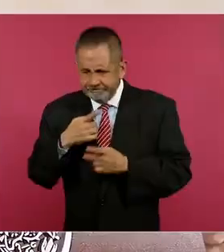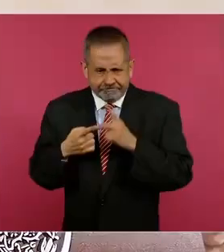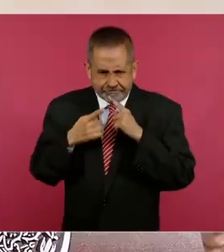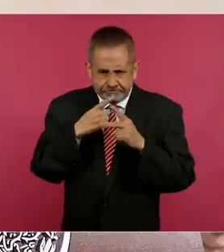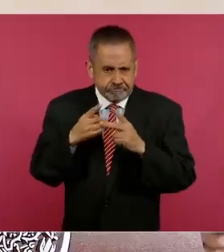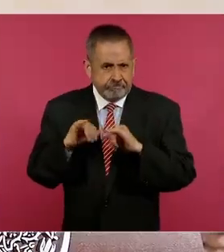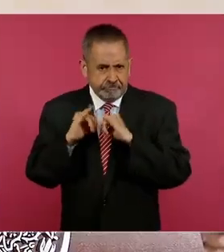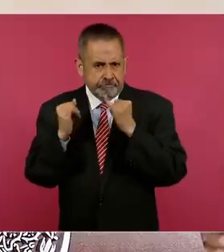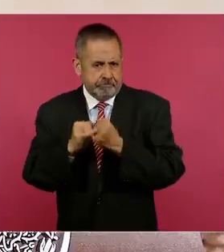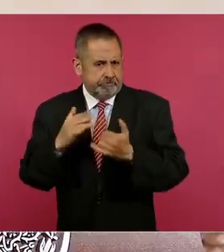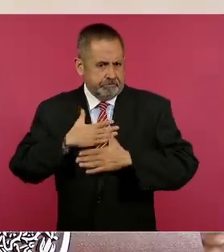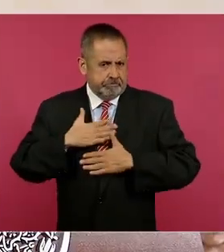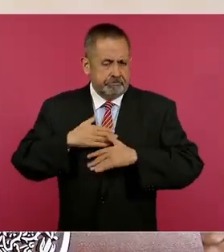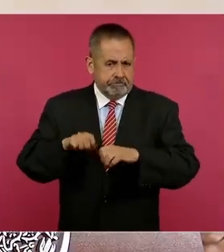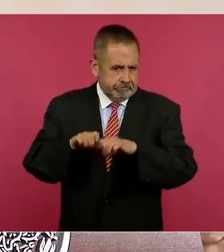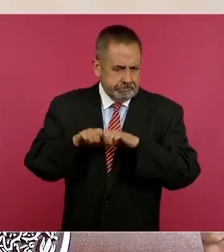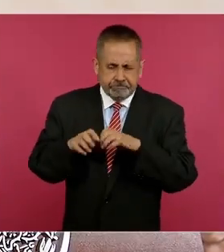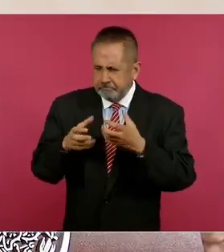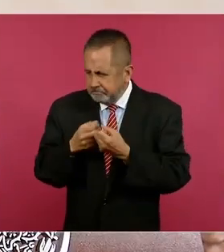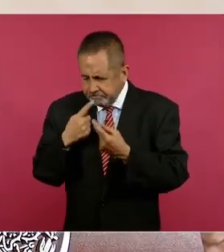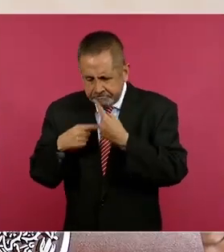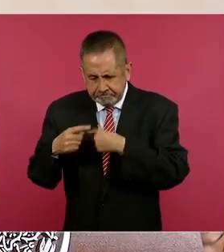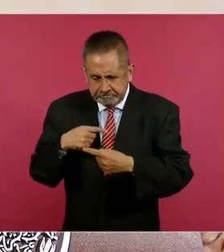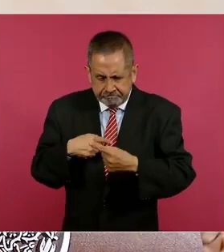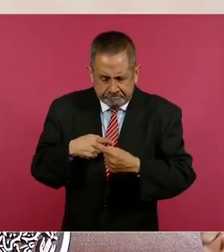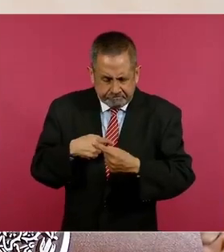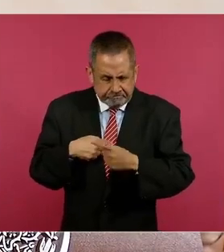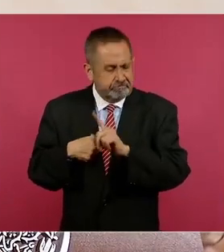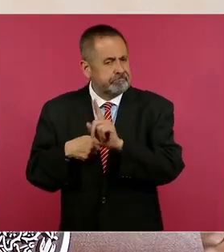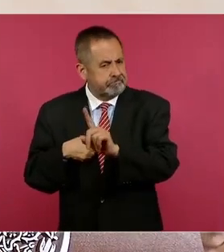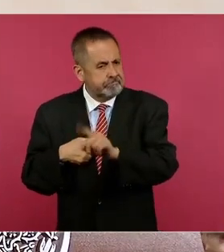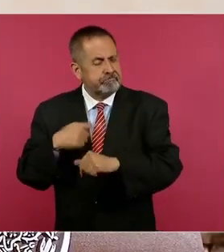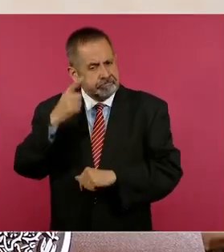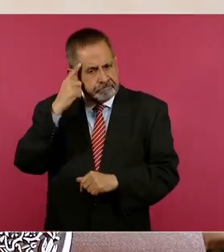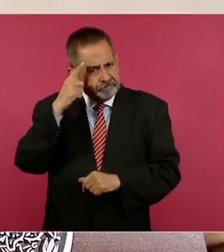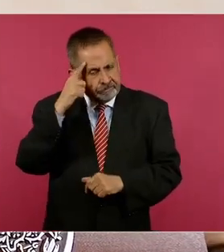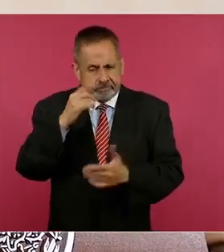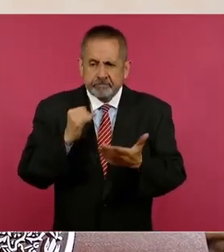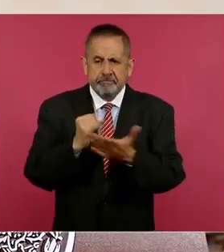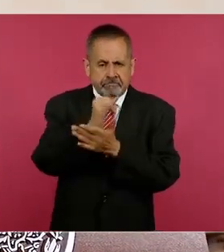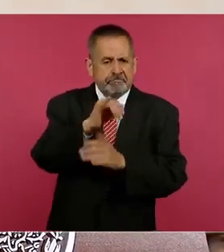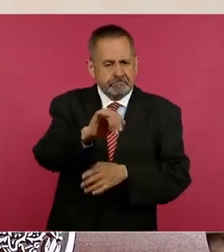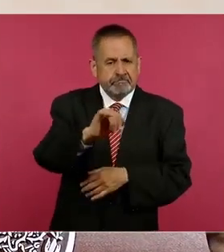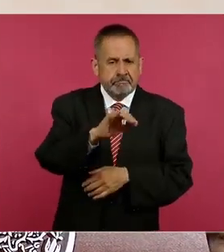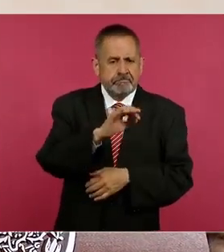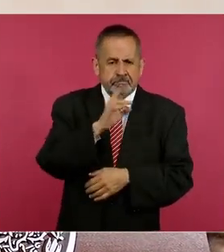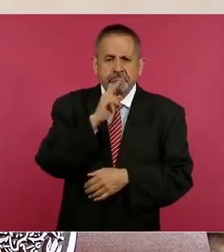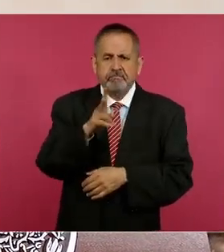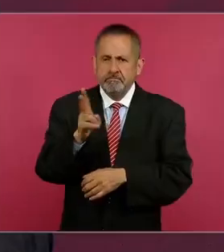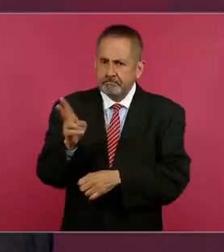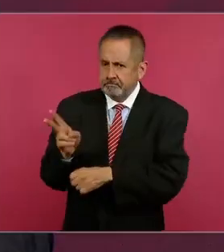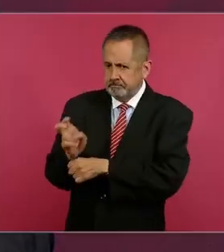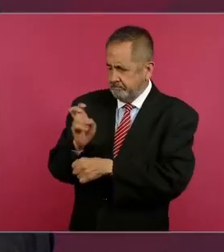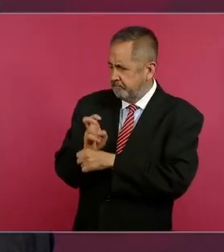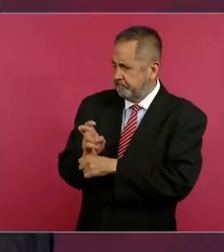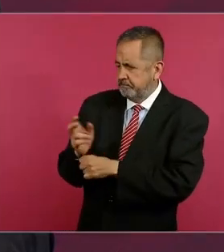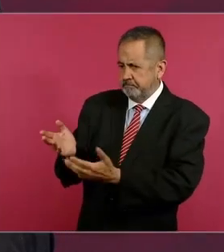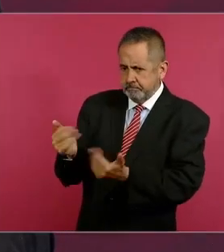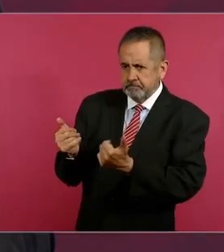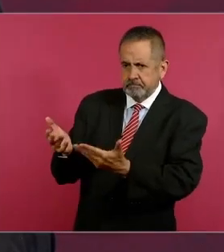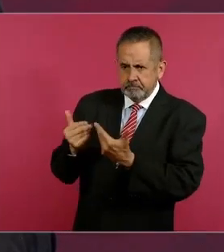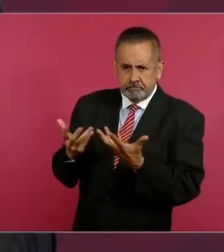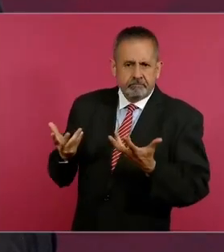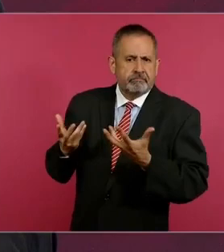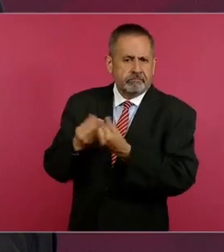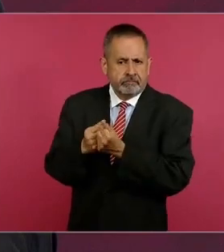y decidimos invitar a los